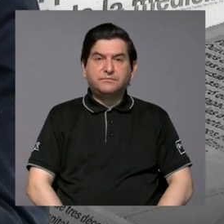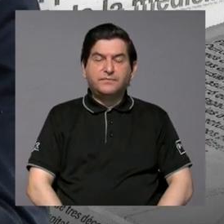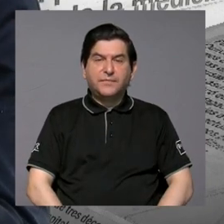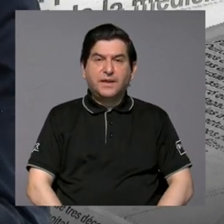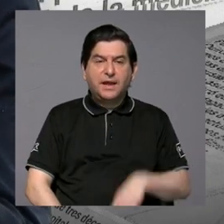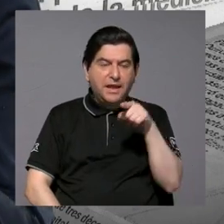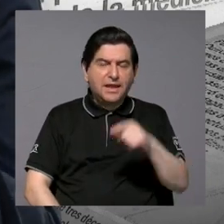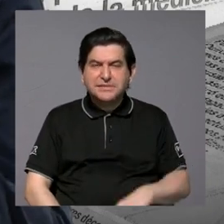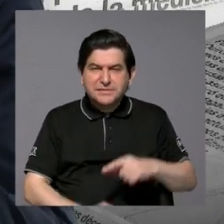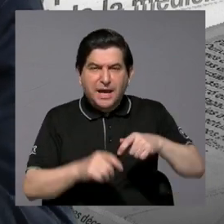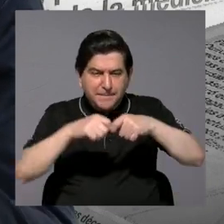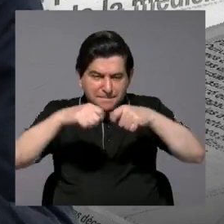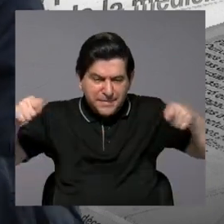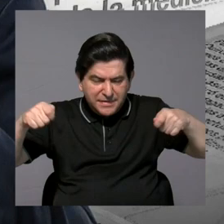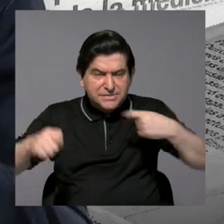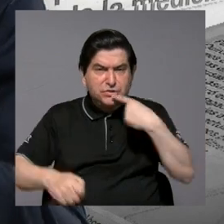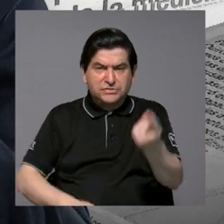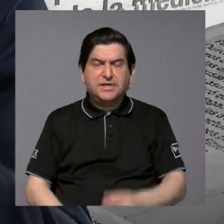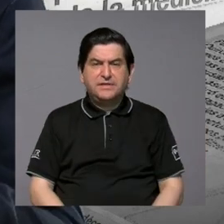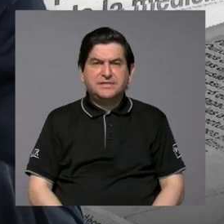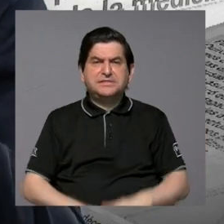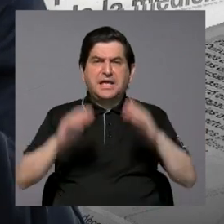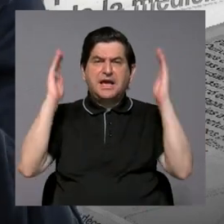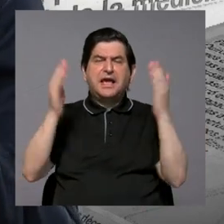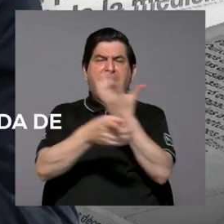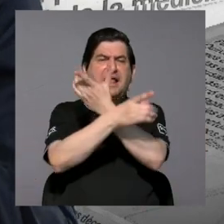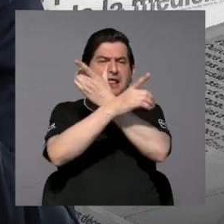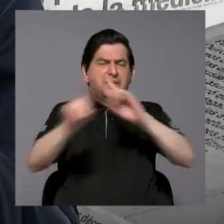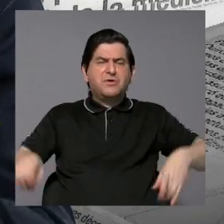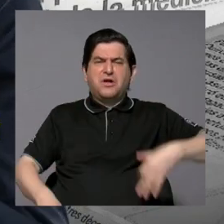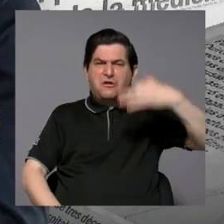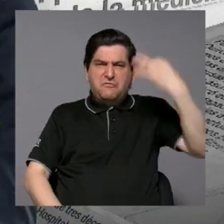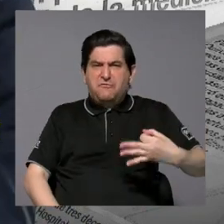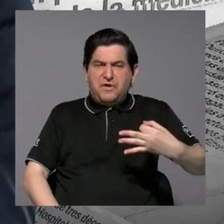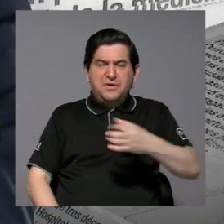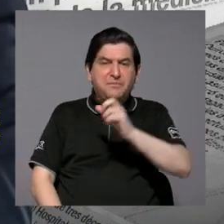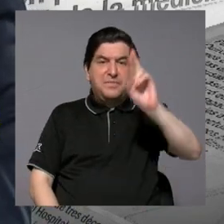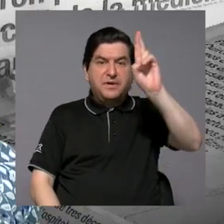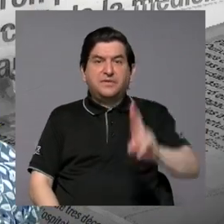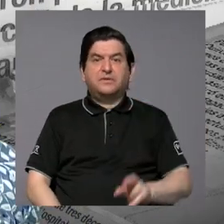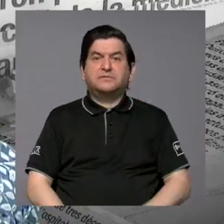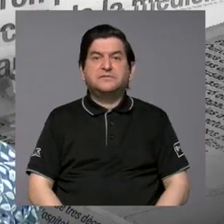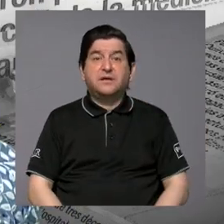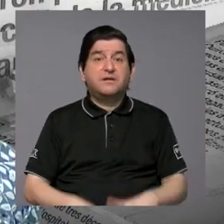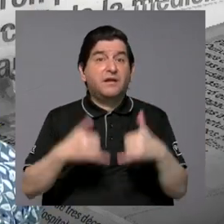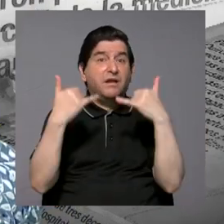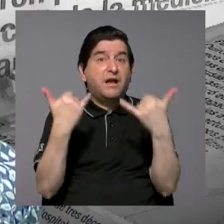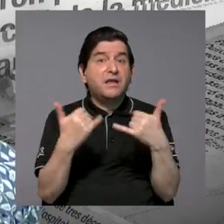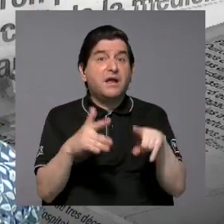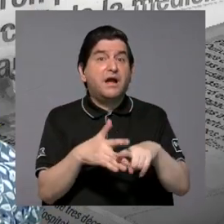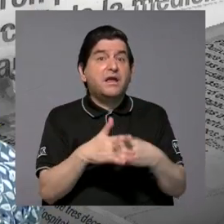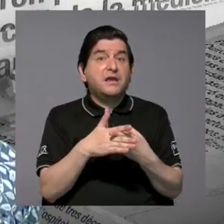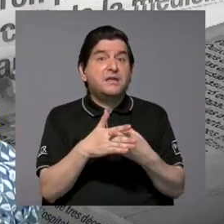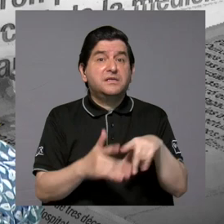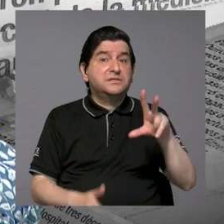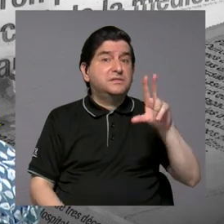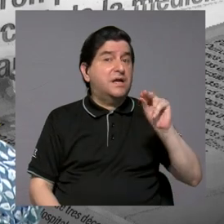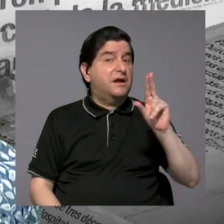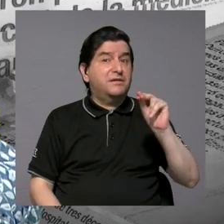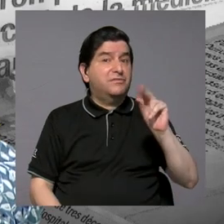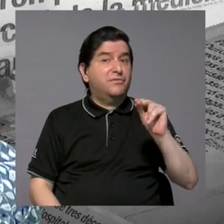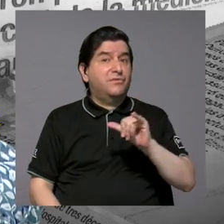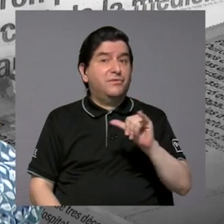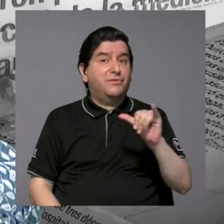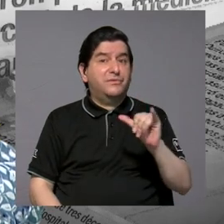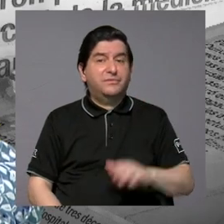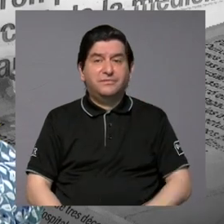marca y se dice que esa gran democracia sólida y consolida de Costa Rica ya empieza a no serlo tanto. A